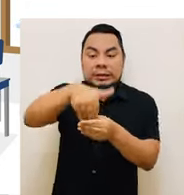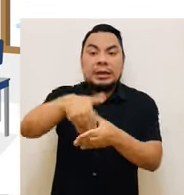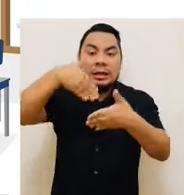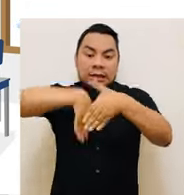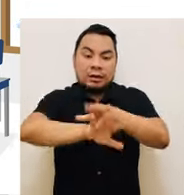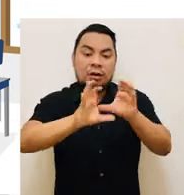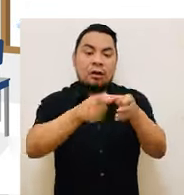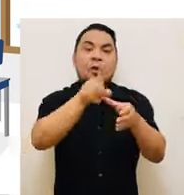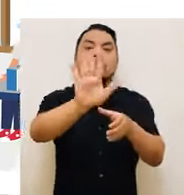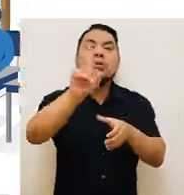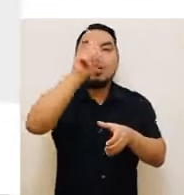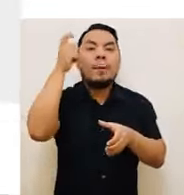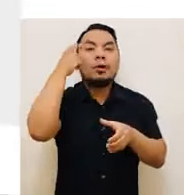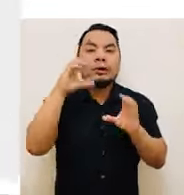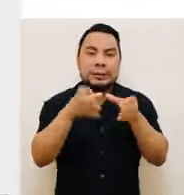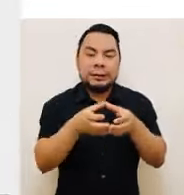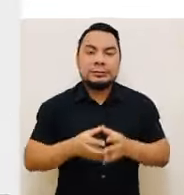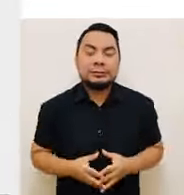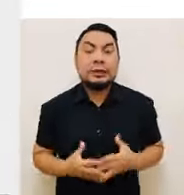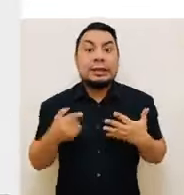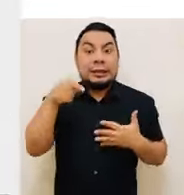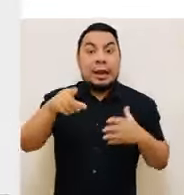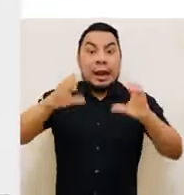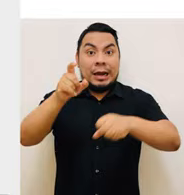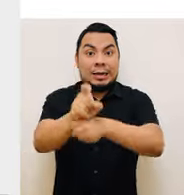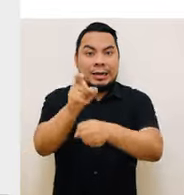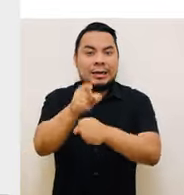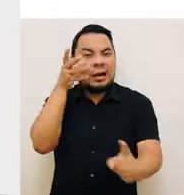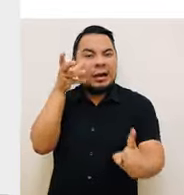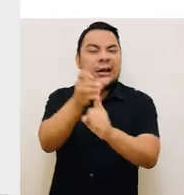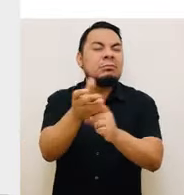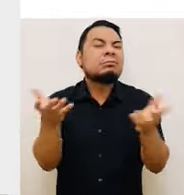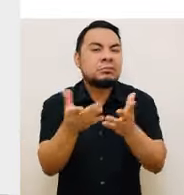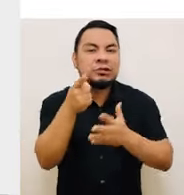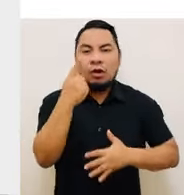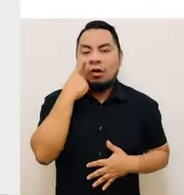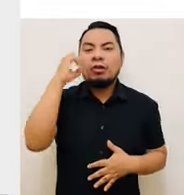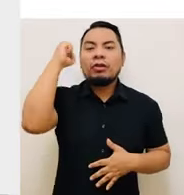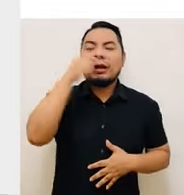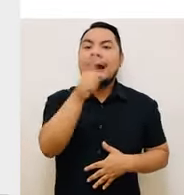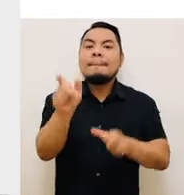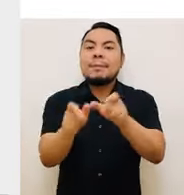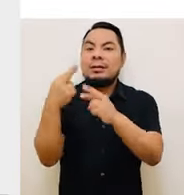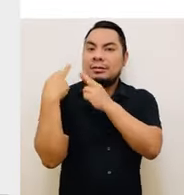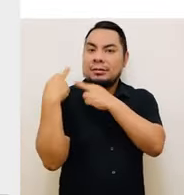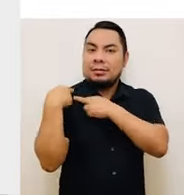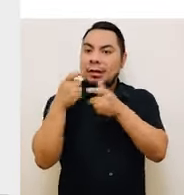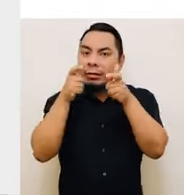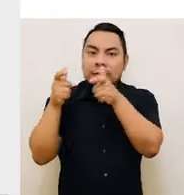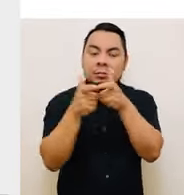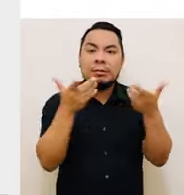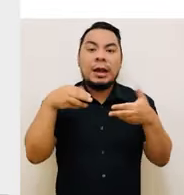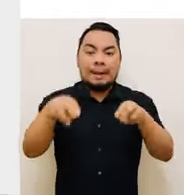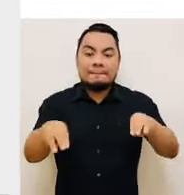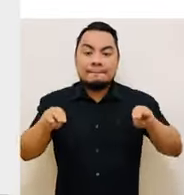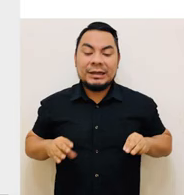internas de tu organización política. Con este curso lograrás conocer los derechos de las personeras y los personeros en